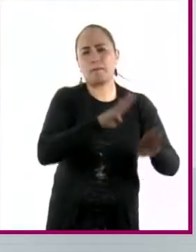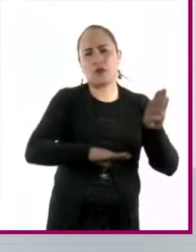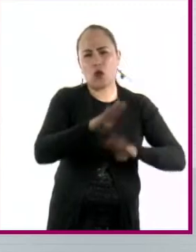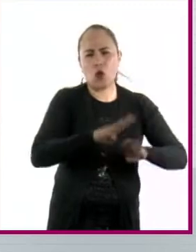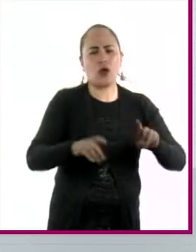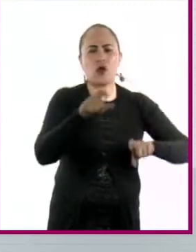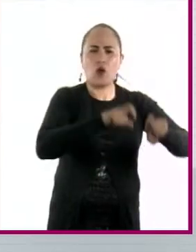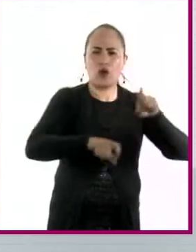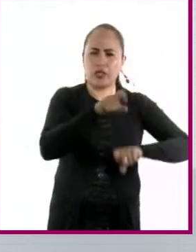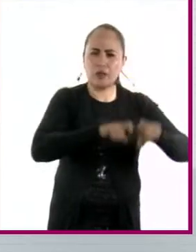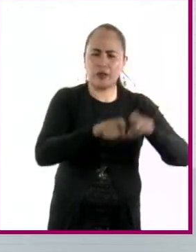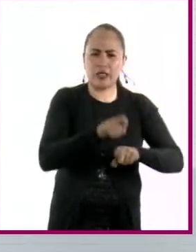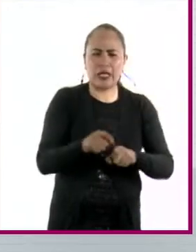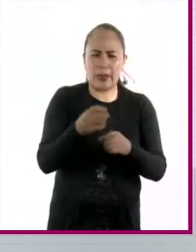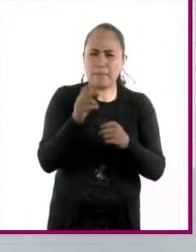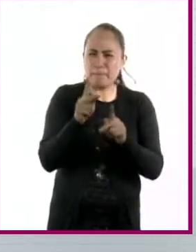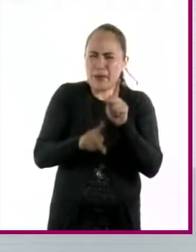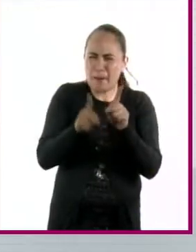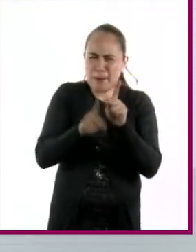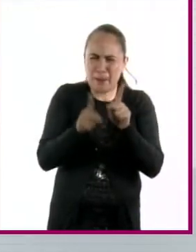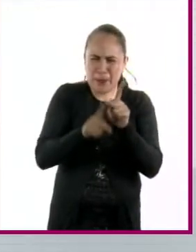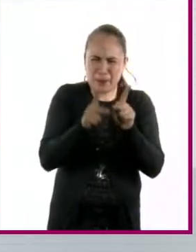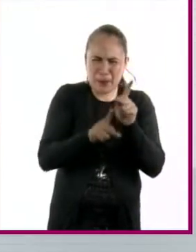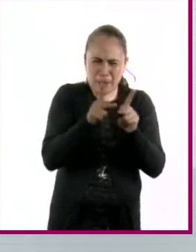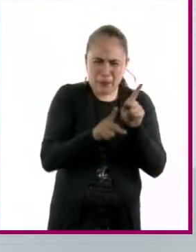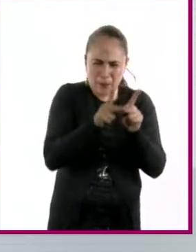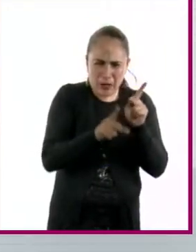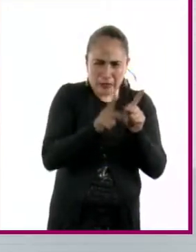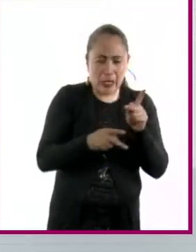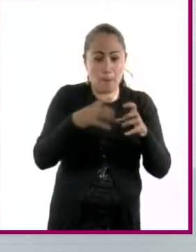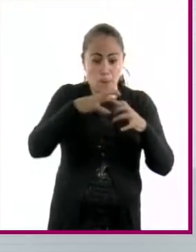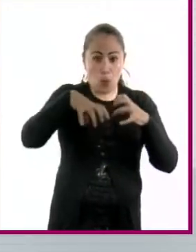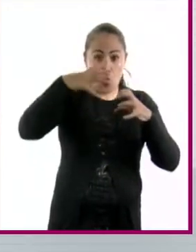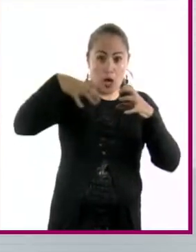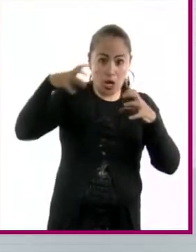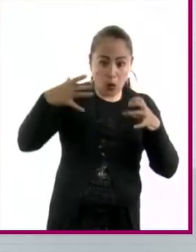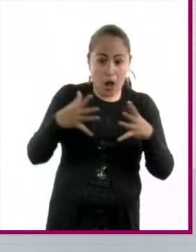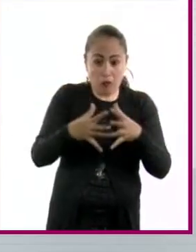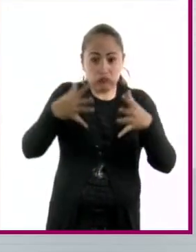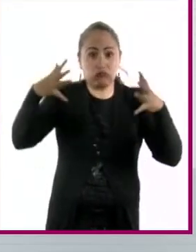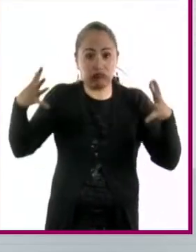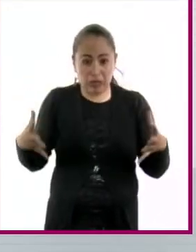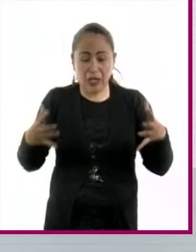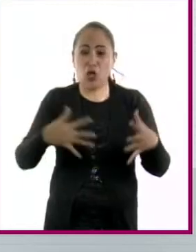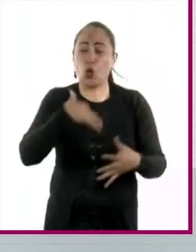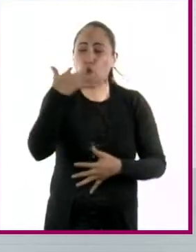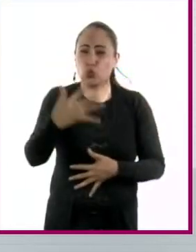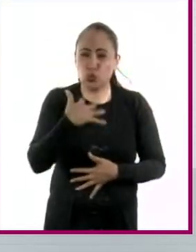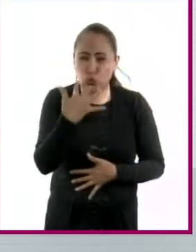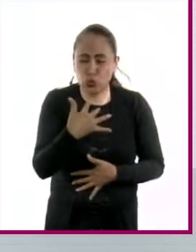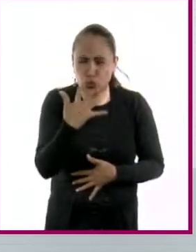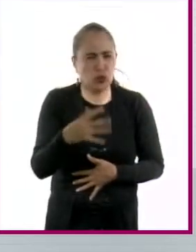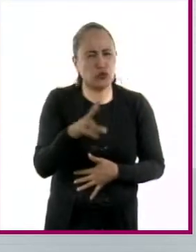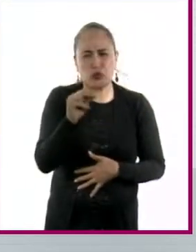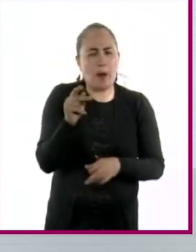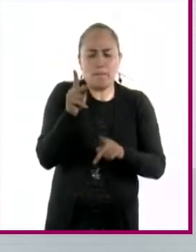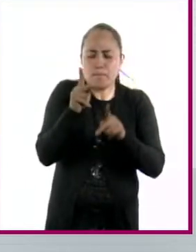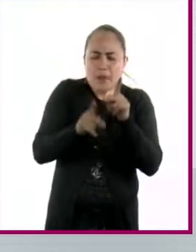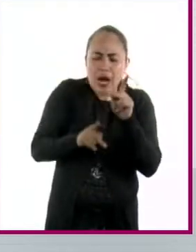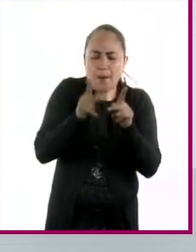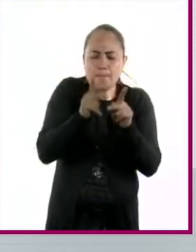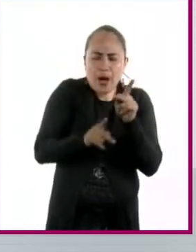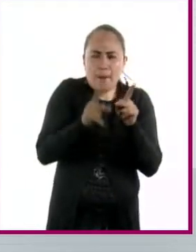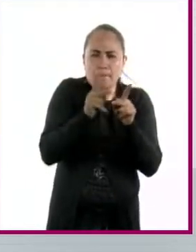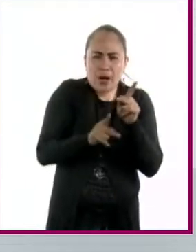biológicos es cortar esto en pedacitos y ya no son las moléculas grandes que contaminan, sino son los pedacitos que cualquiera